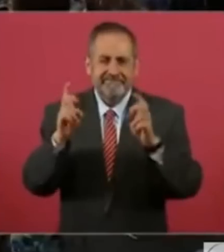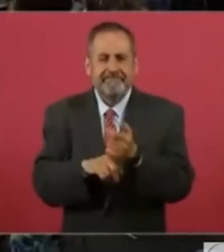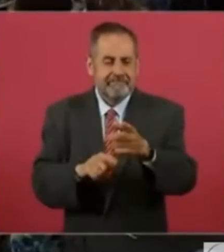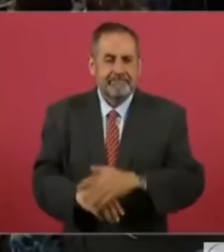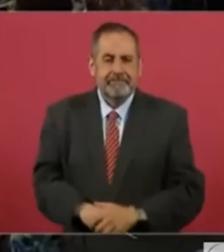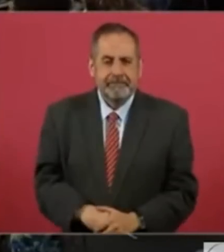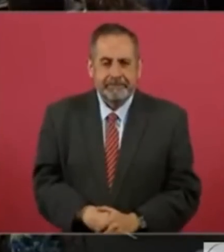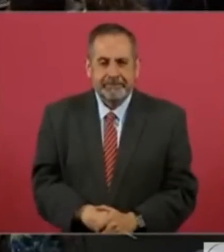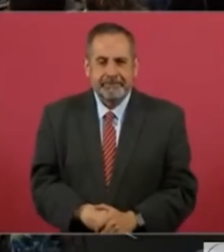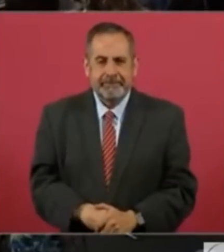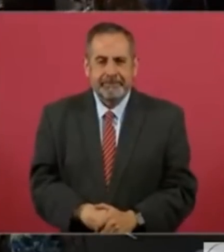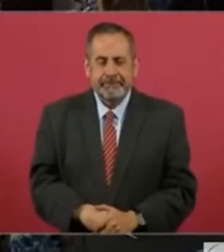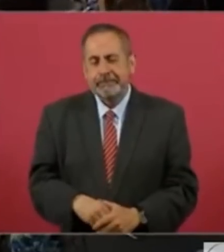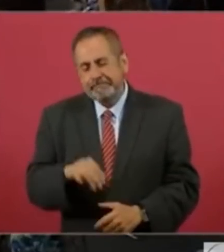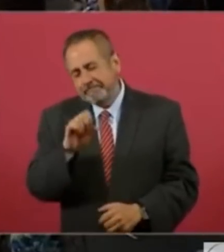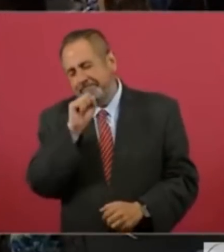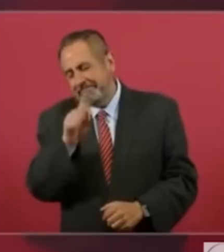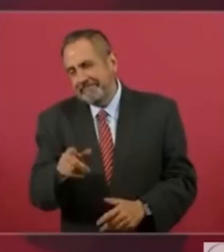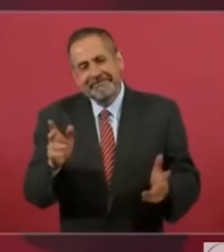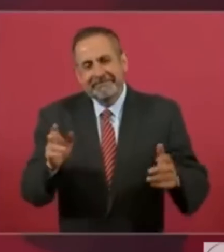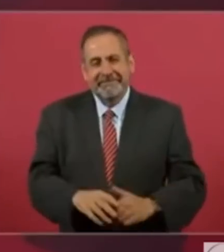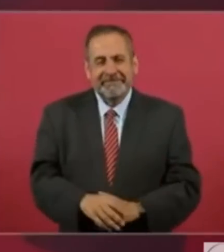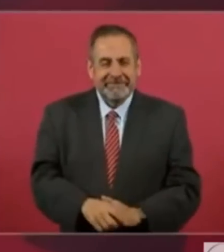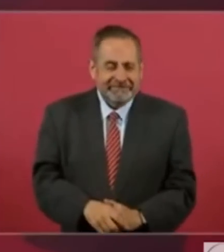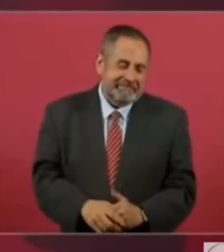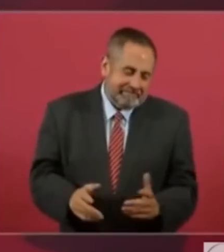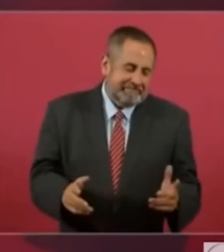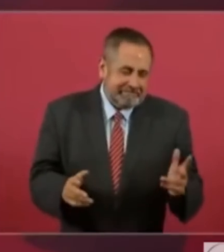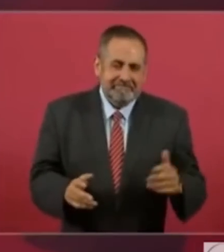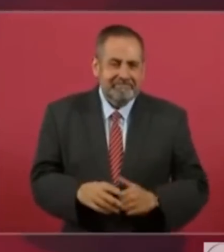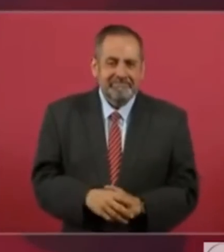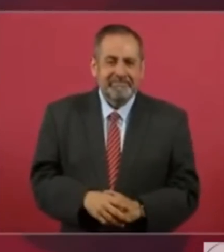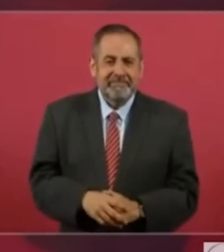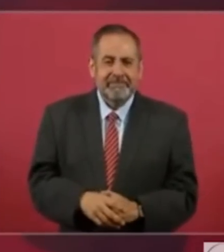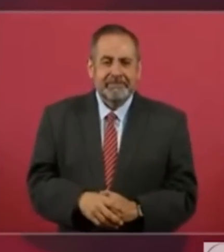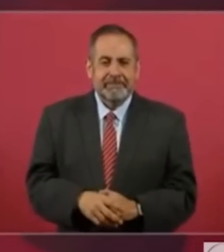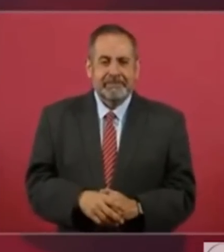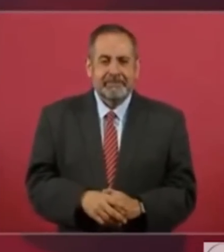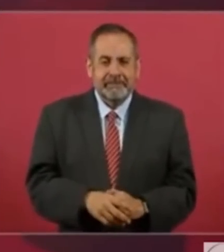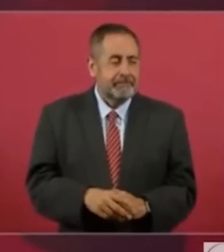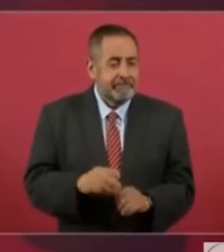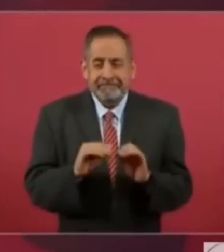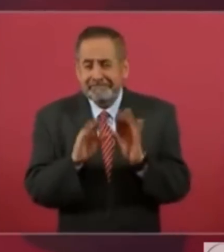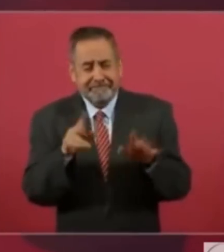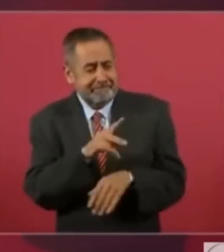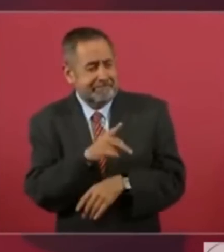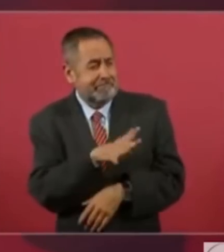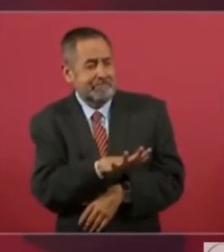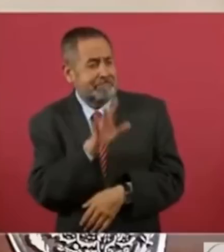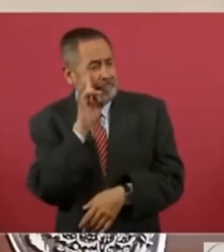también, cómo no. Pues es que son muy obvios, ya lo dije,